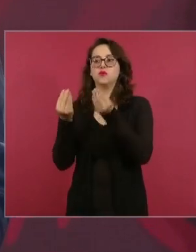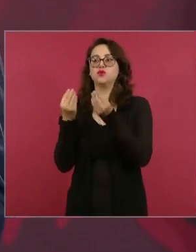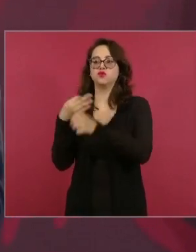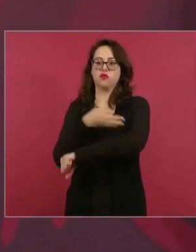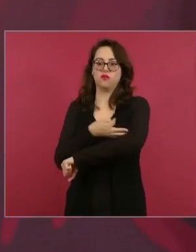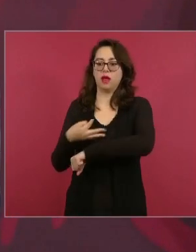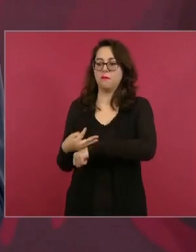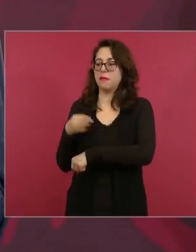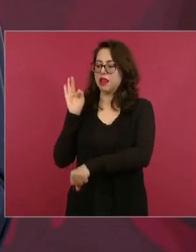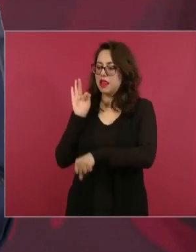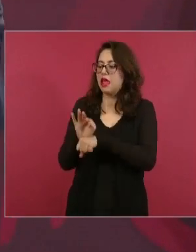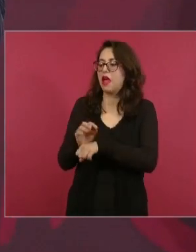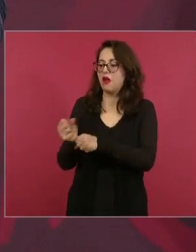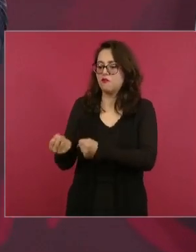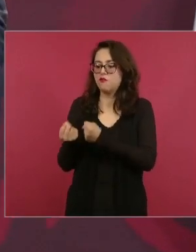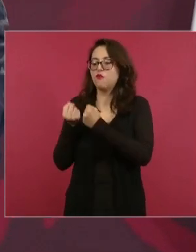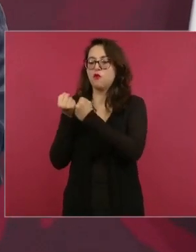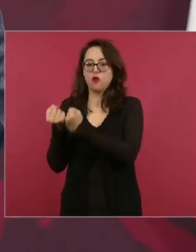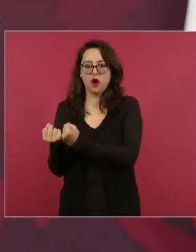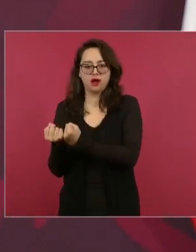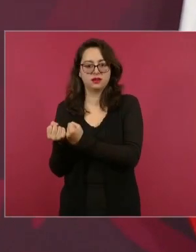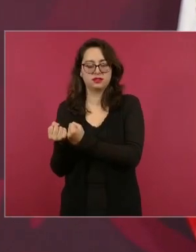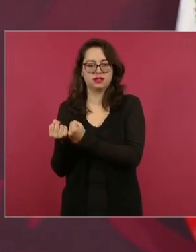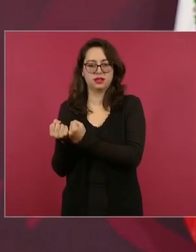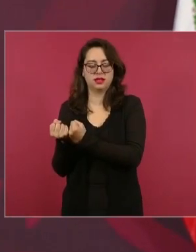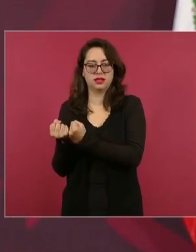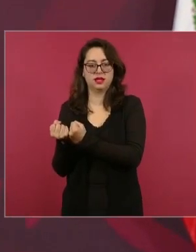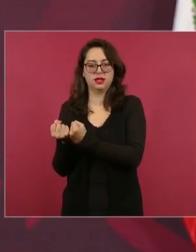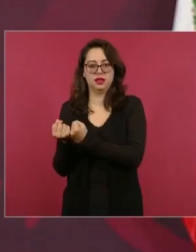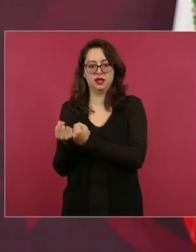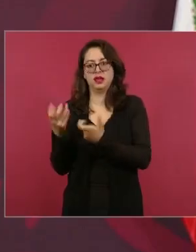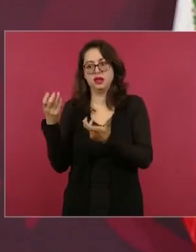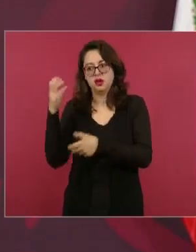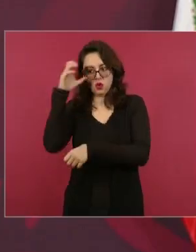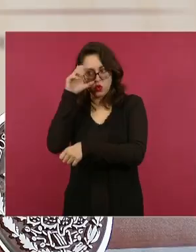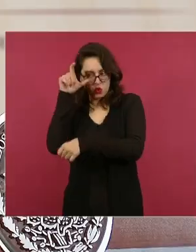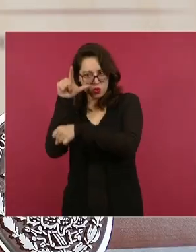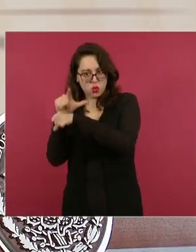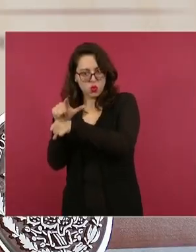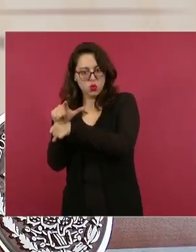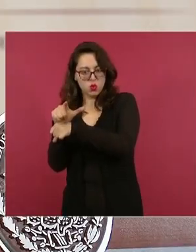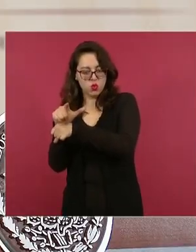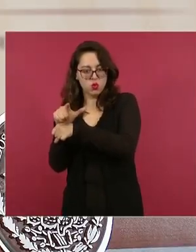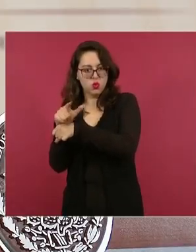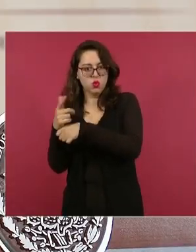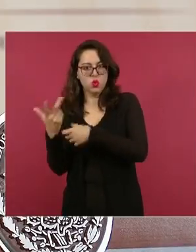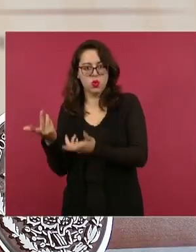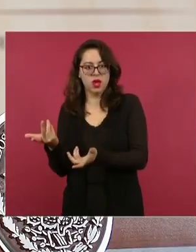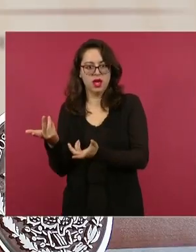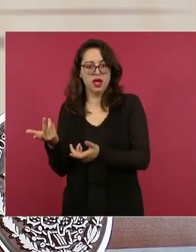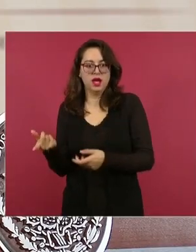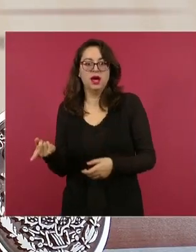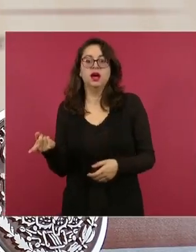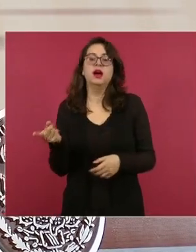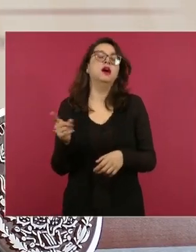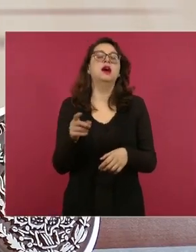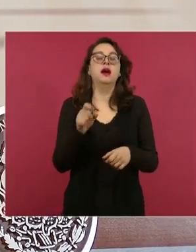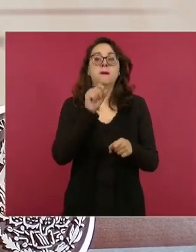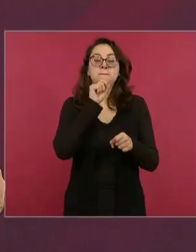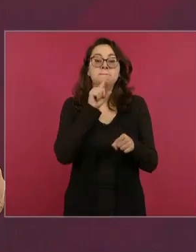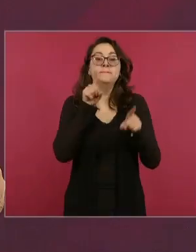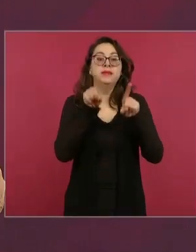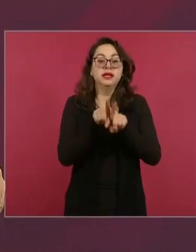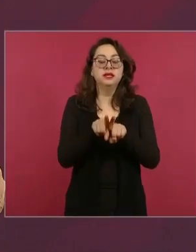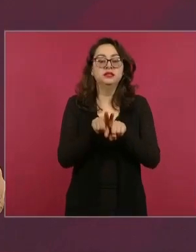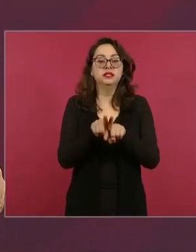dan fortaleza. Bueno, pero eso es la parte cultural y también por eso mismo tenemos una historia